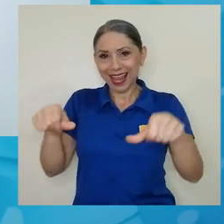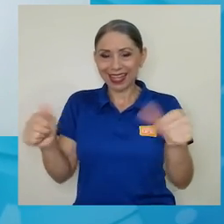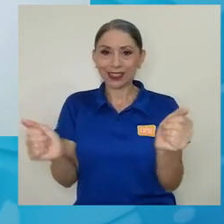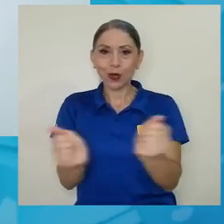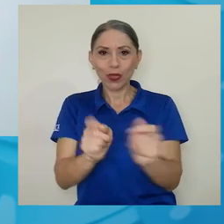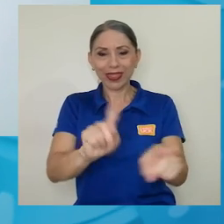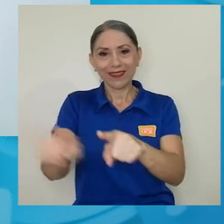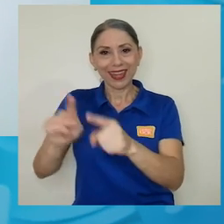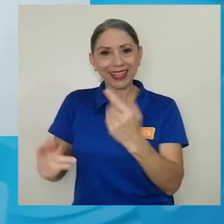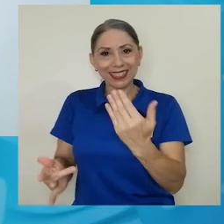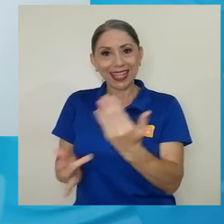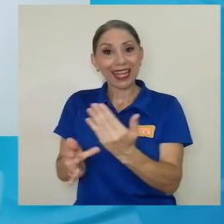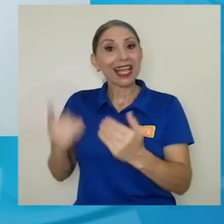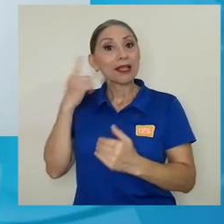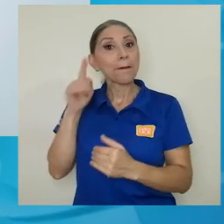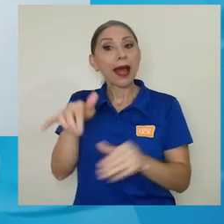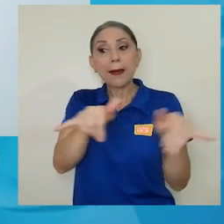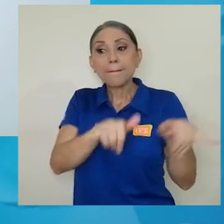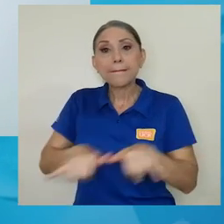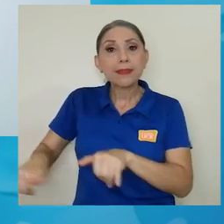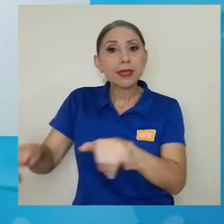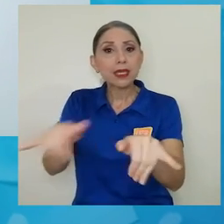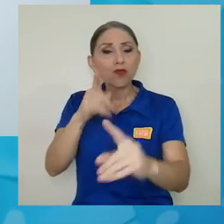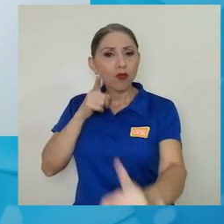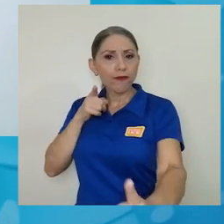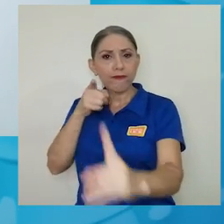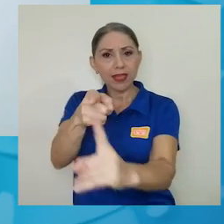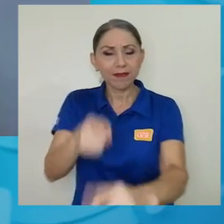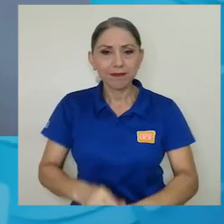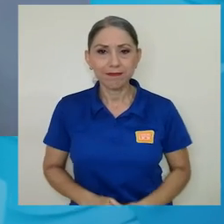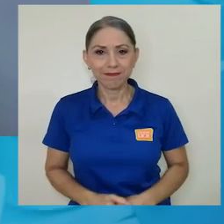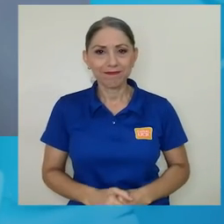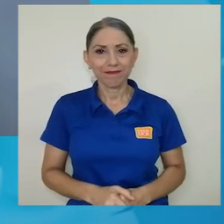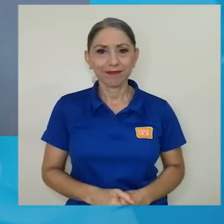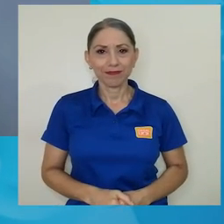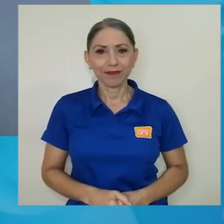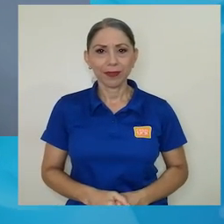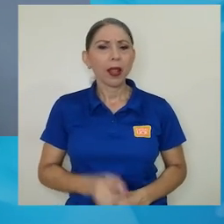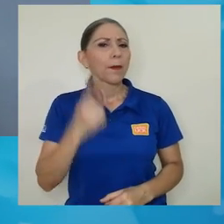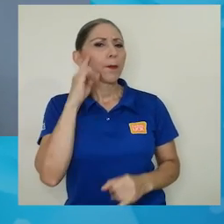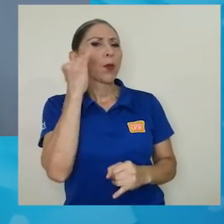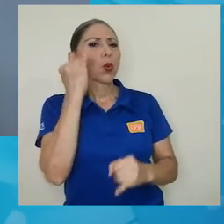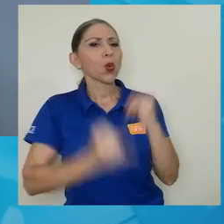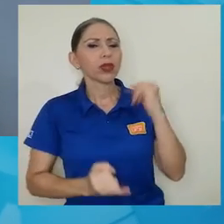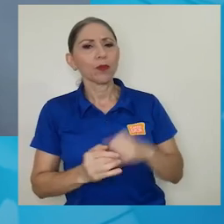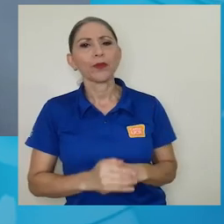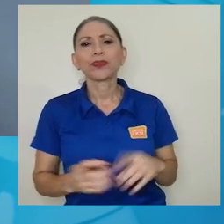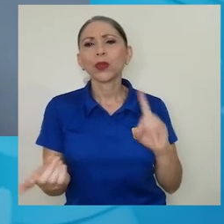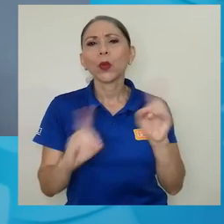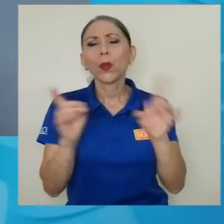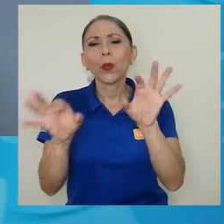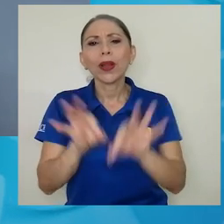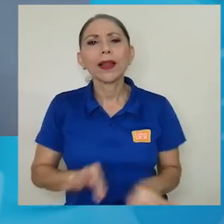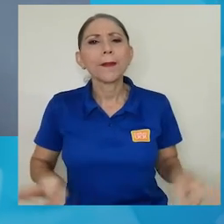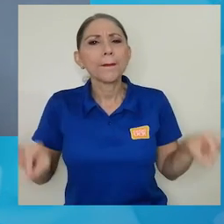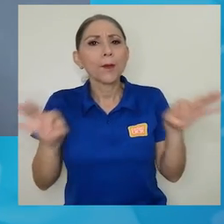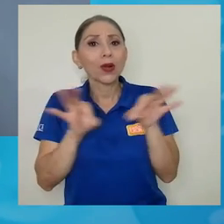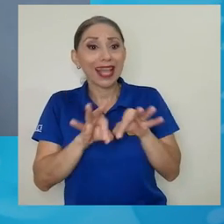decirlo así, en un fin común. Por último, Carlos, ¿cuál es la importancia de